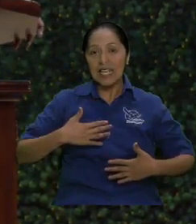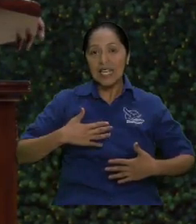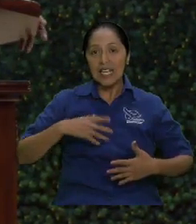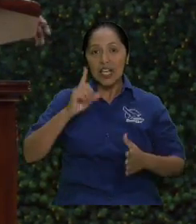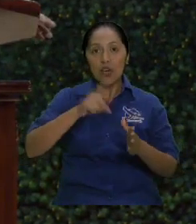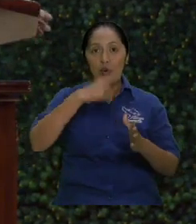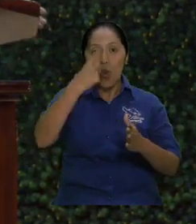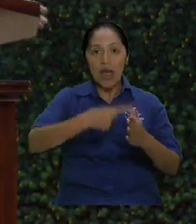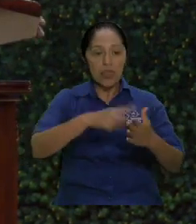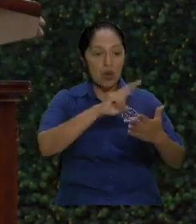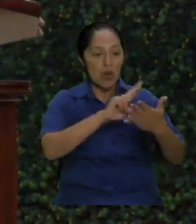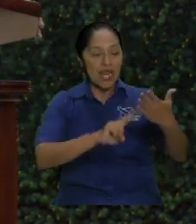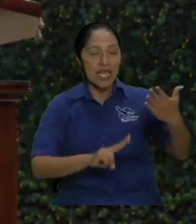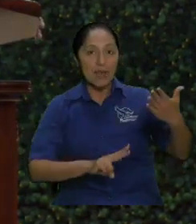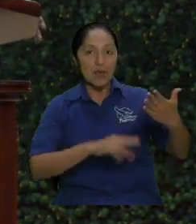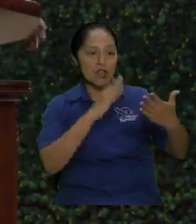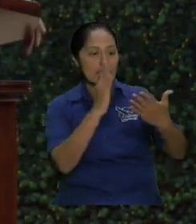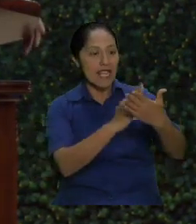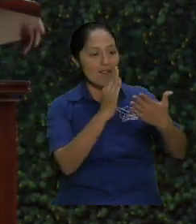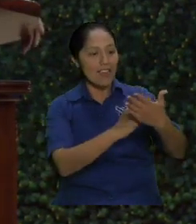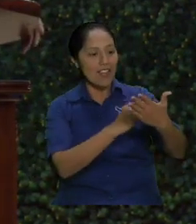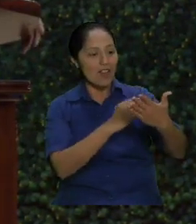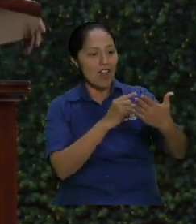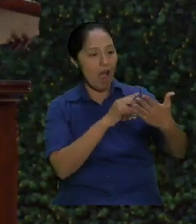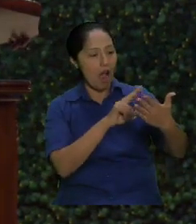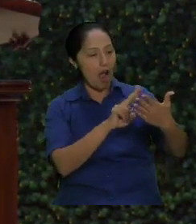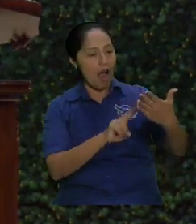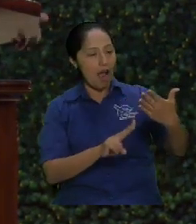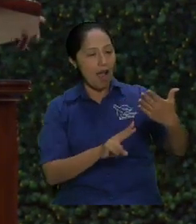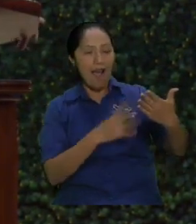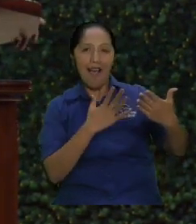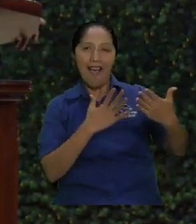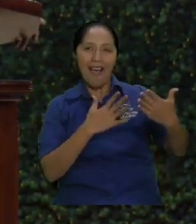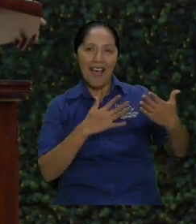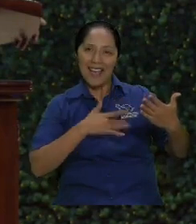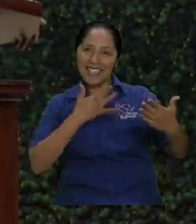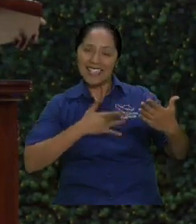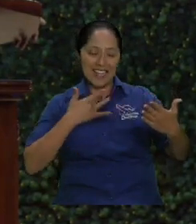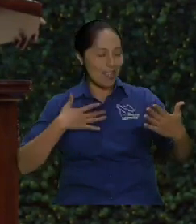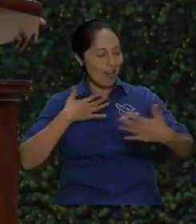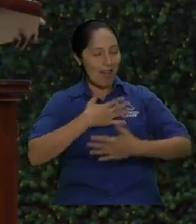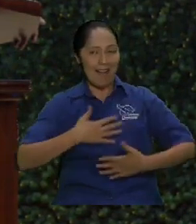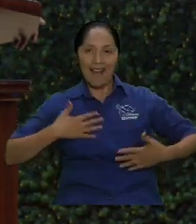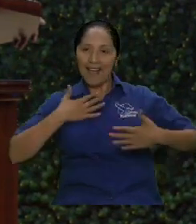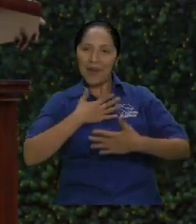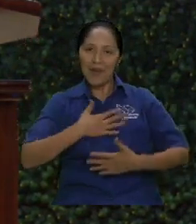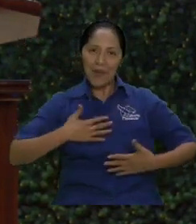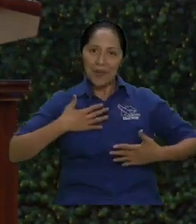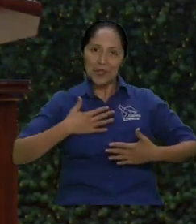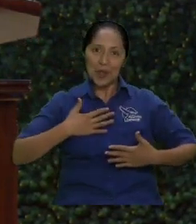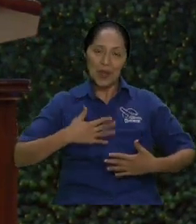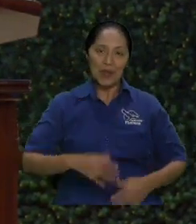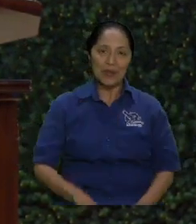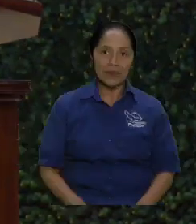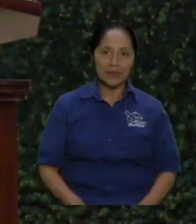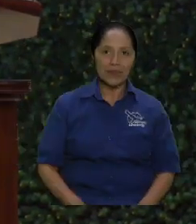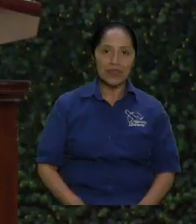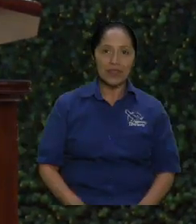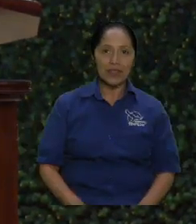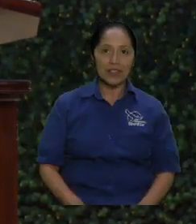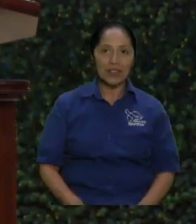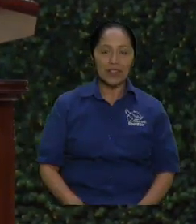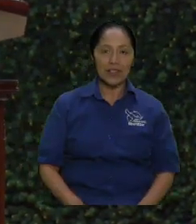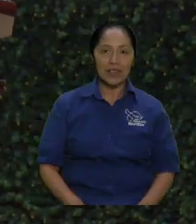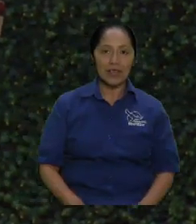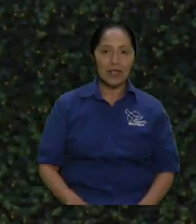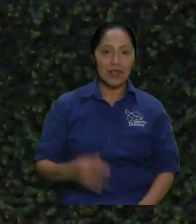mire cuando hay gente que tiene serios problemas ya no se deleita eso lo dice el salmo 107 se